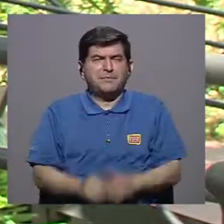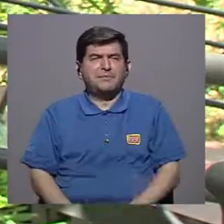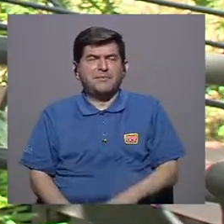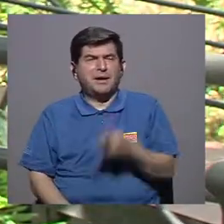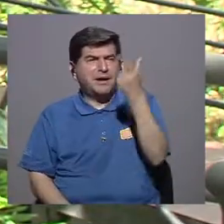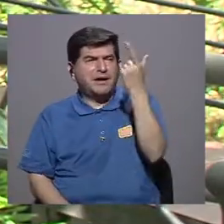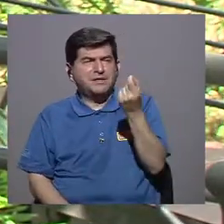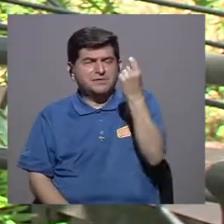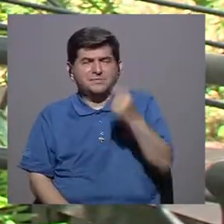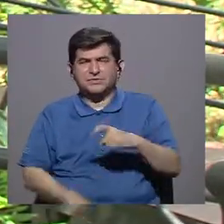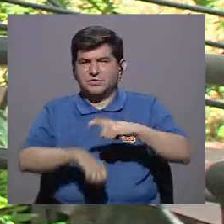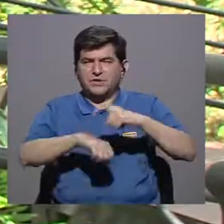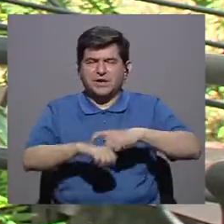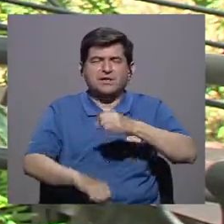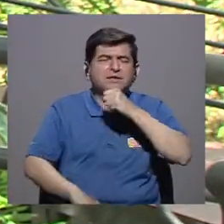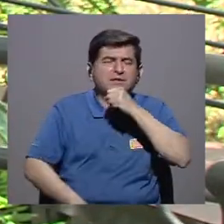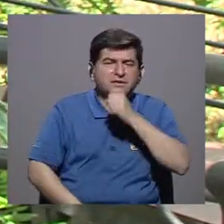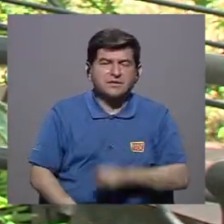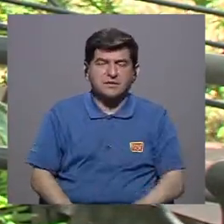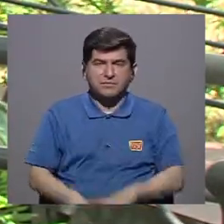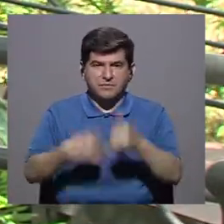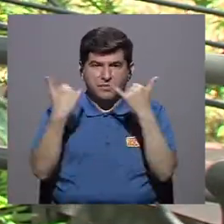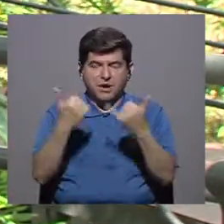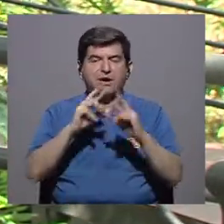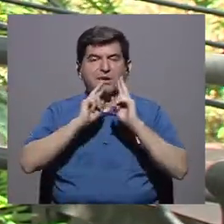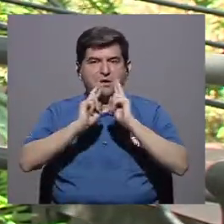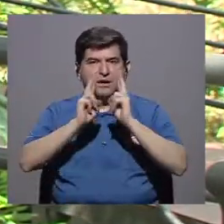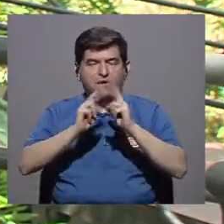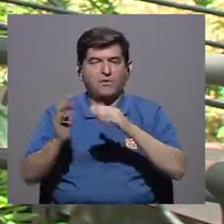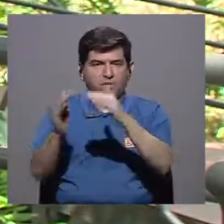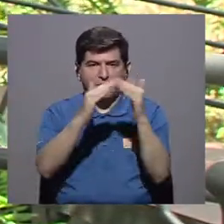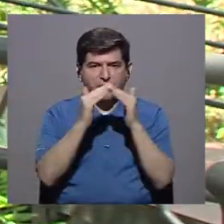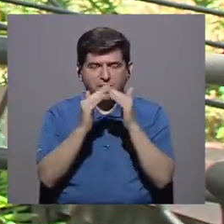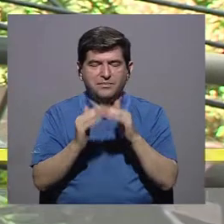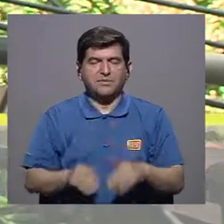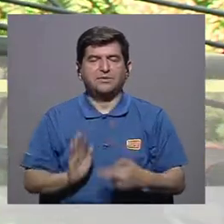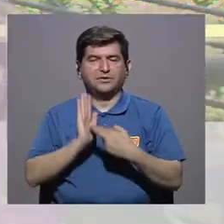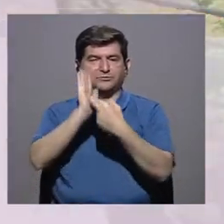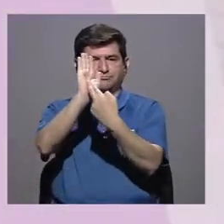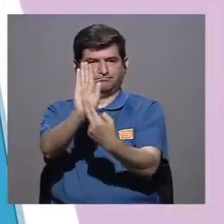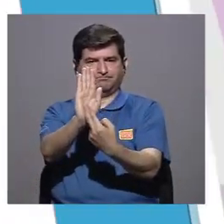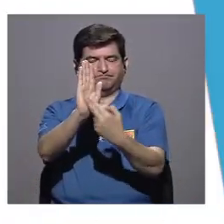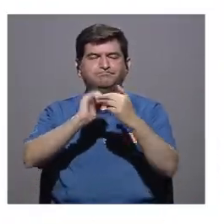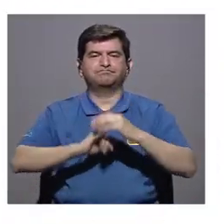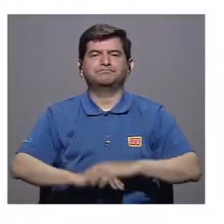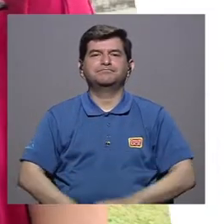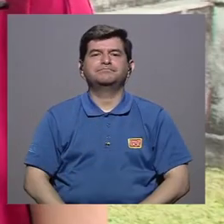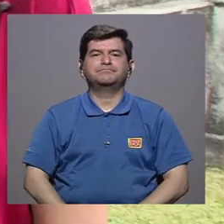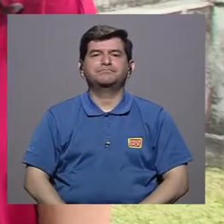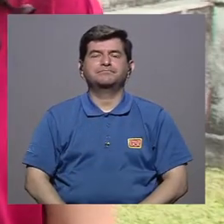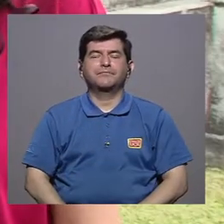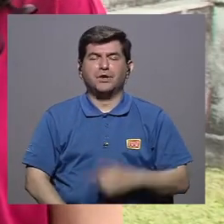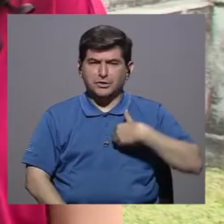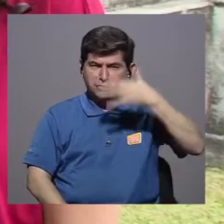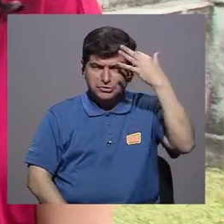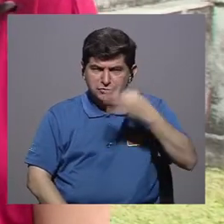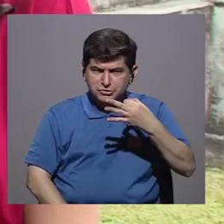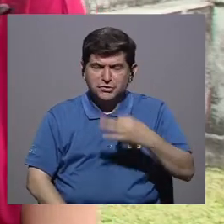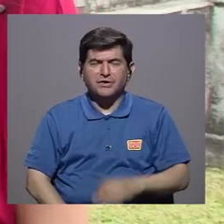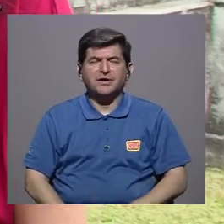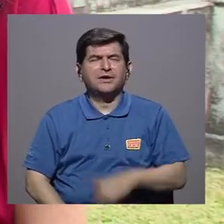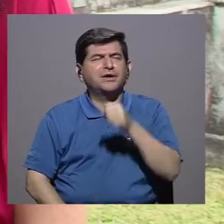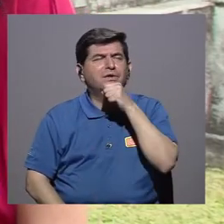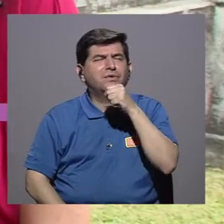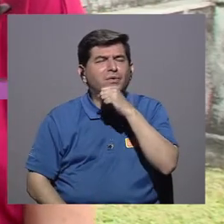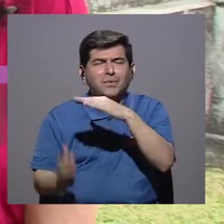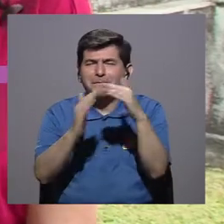pensión para su vejez? A continuación, veamos las respuestas de la población encuestada. Bueno, creo que está a vista que el